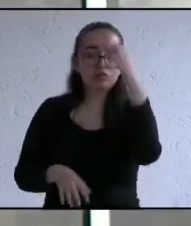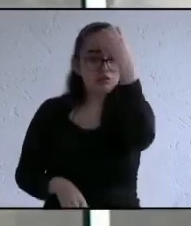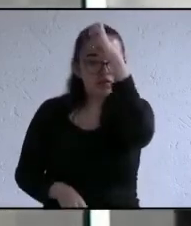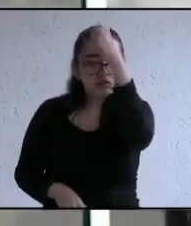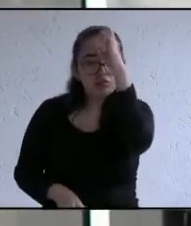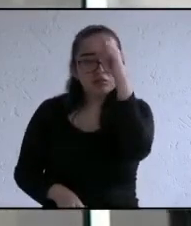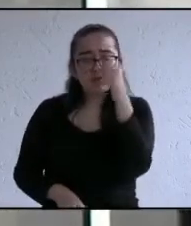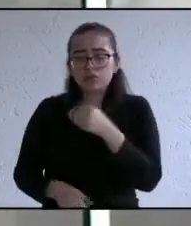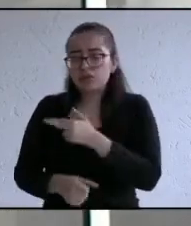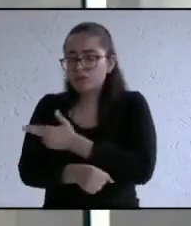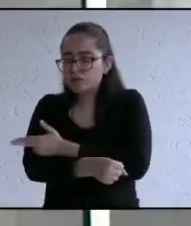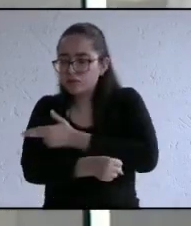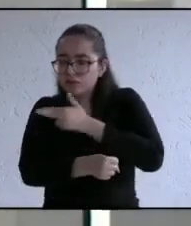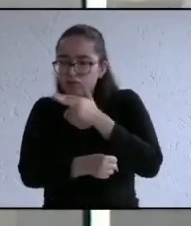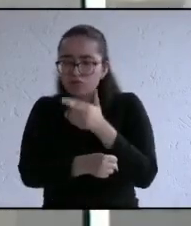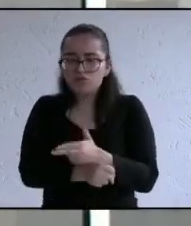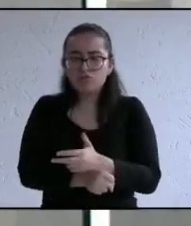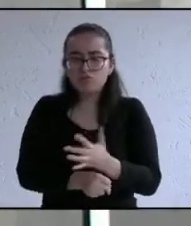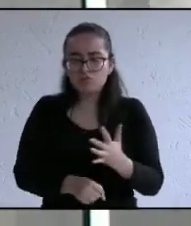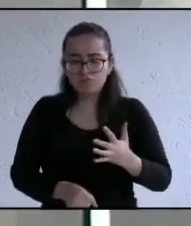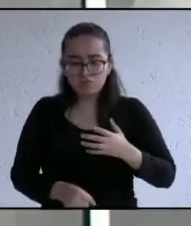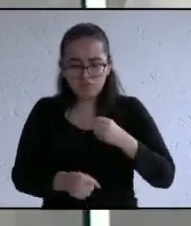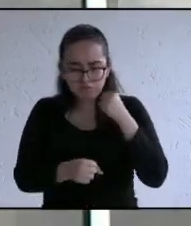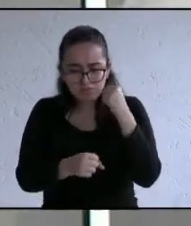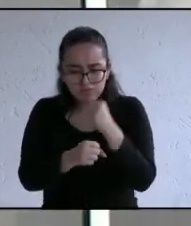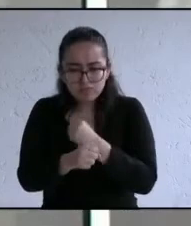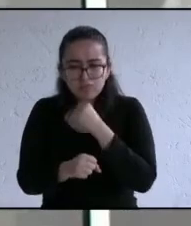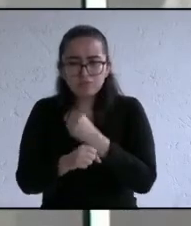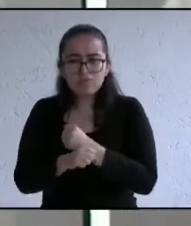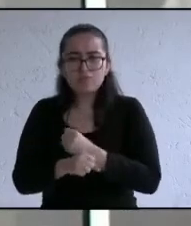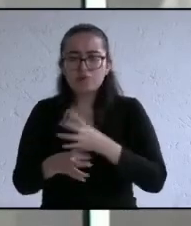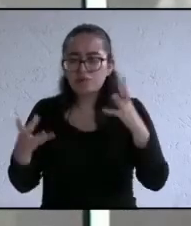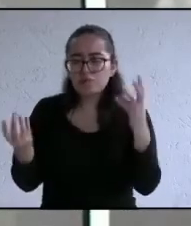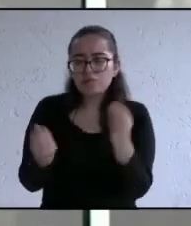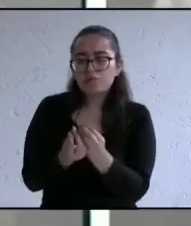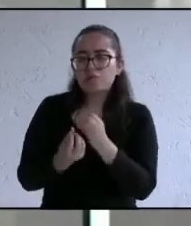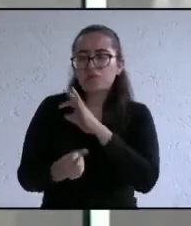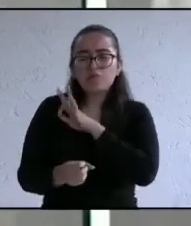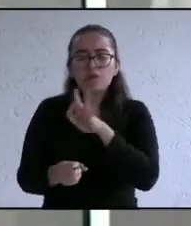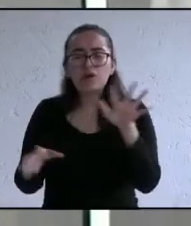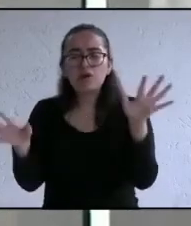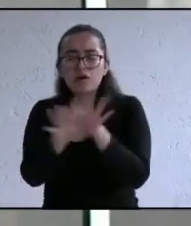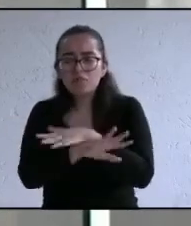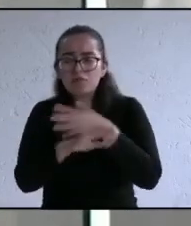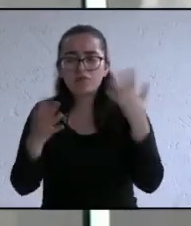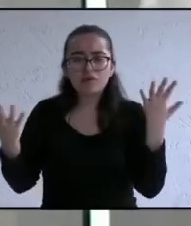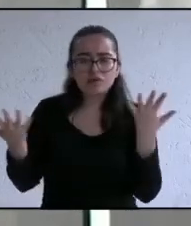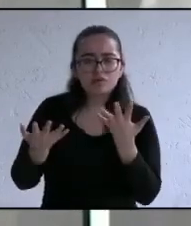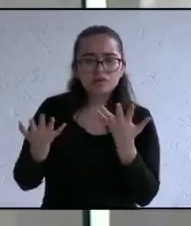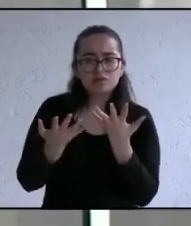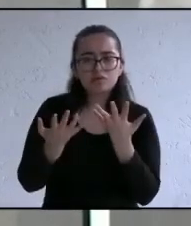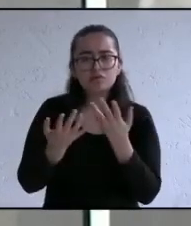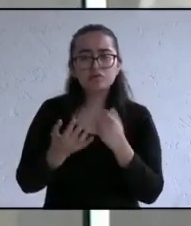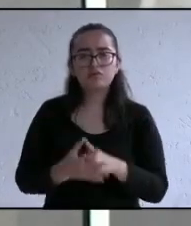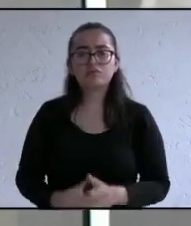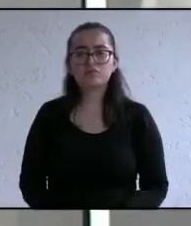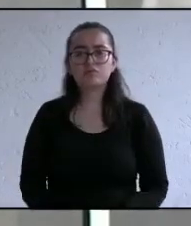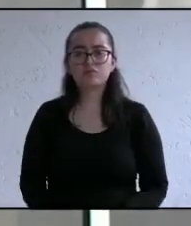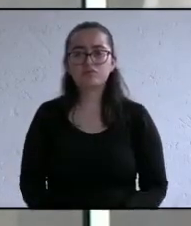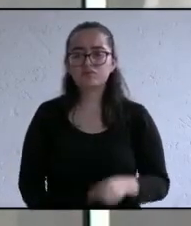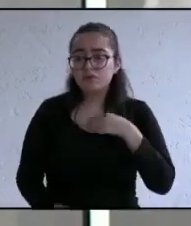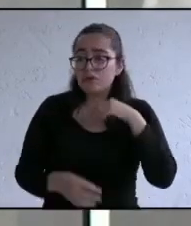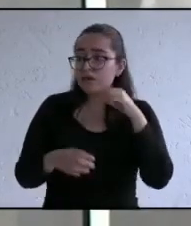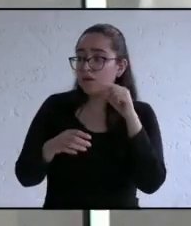con honestidad con capacidad para poder rescatar a nuestro pueblo de las manos de los políticos pero también hay que tener